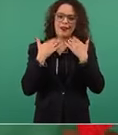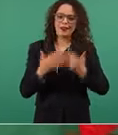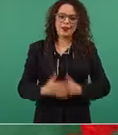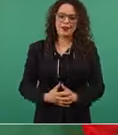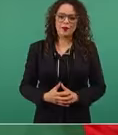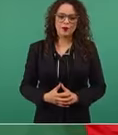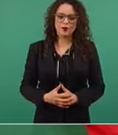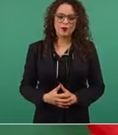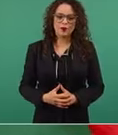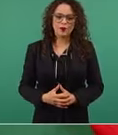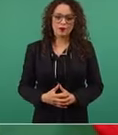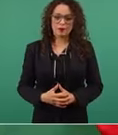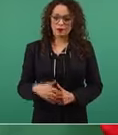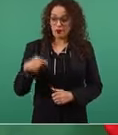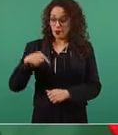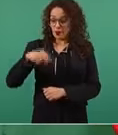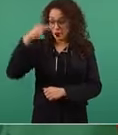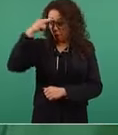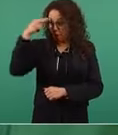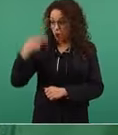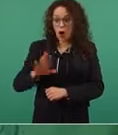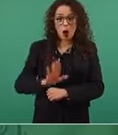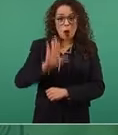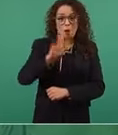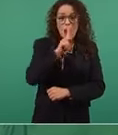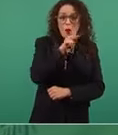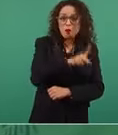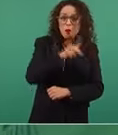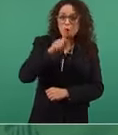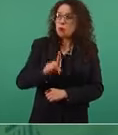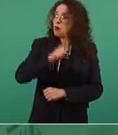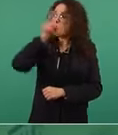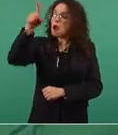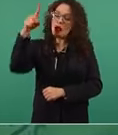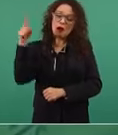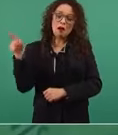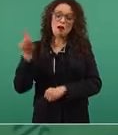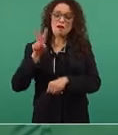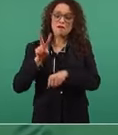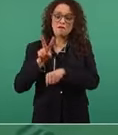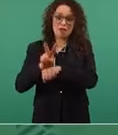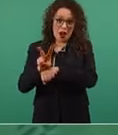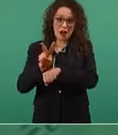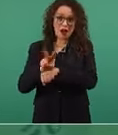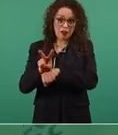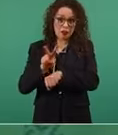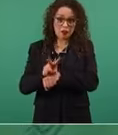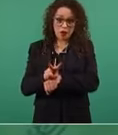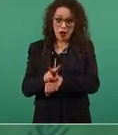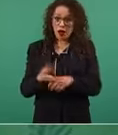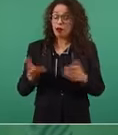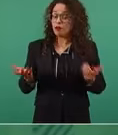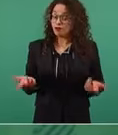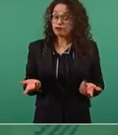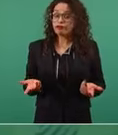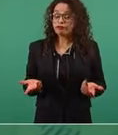México es Venezuela, hay populismo,